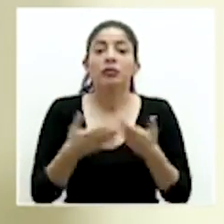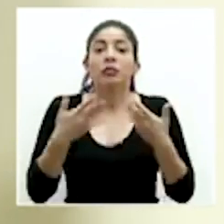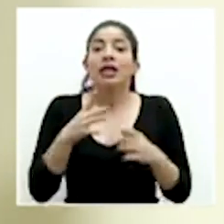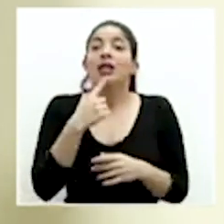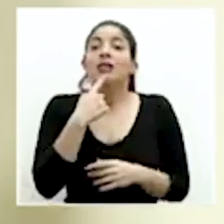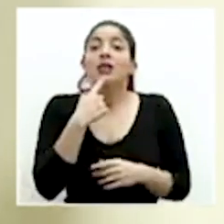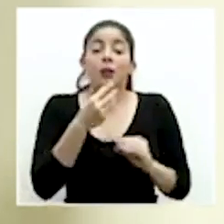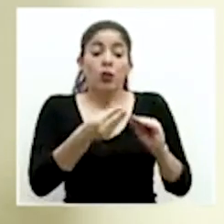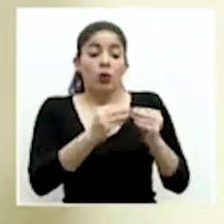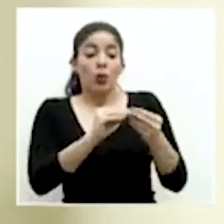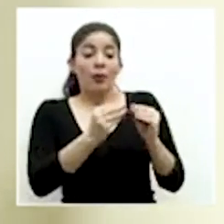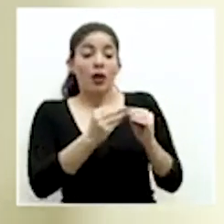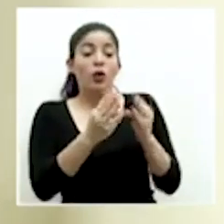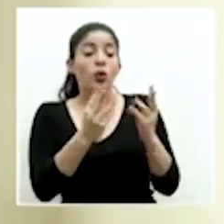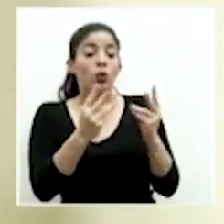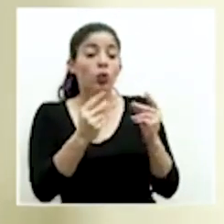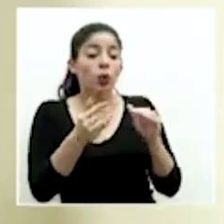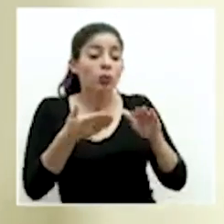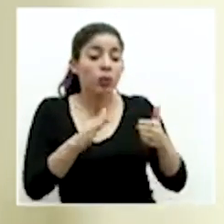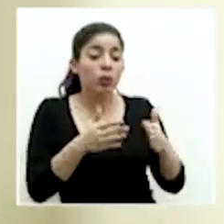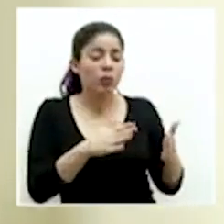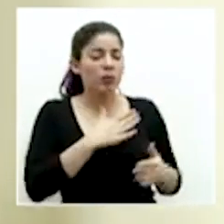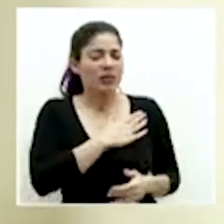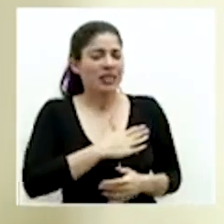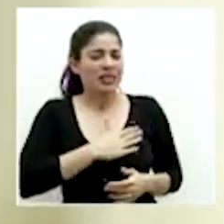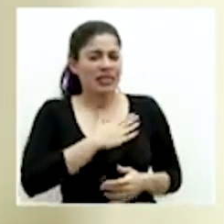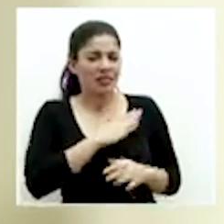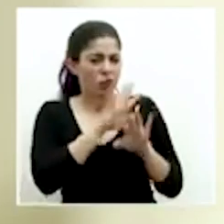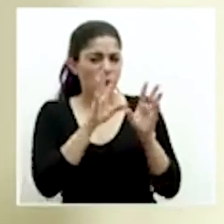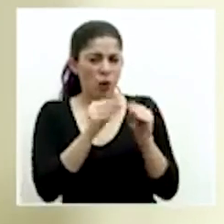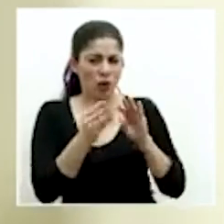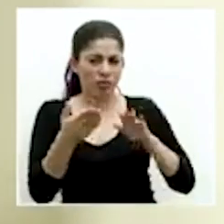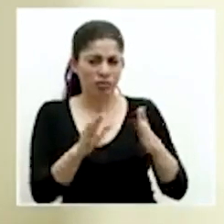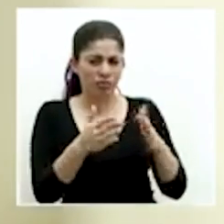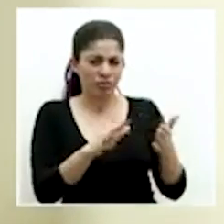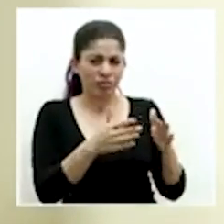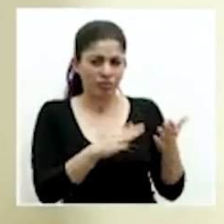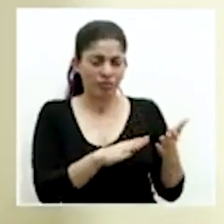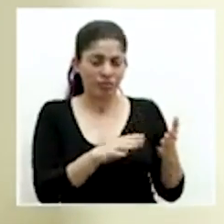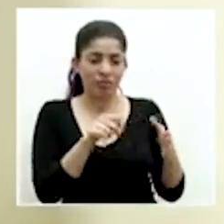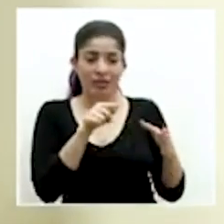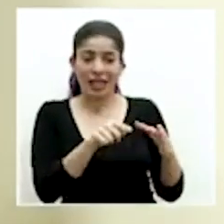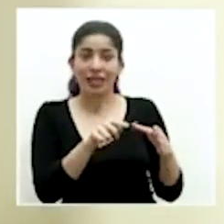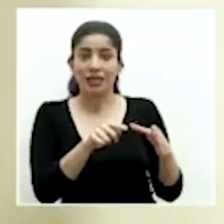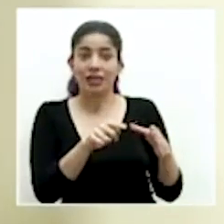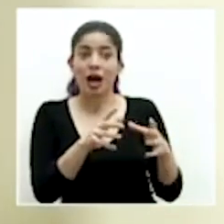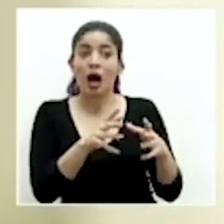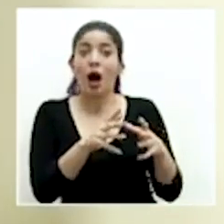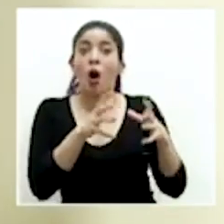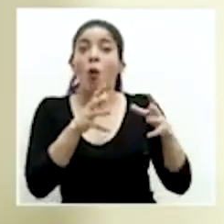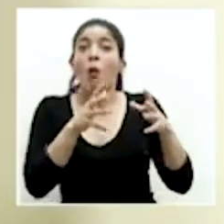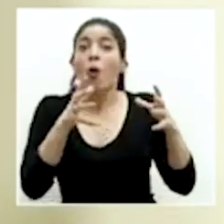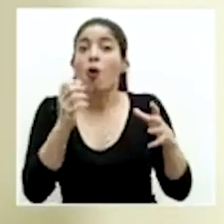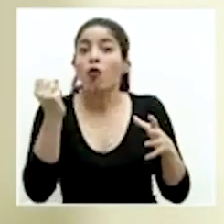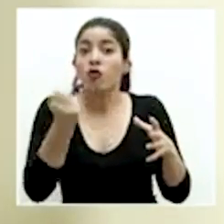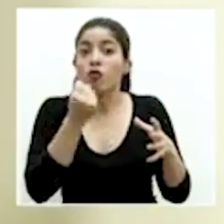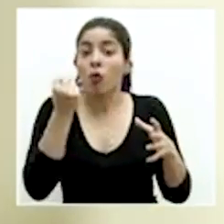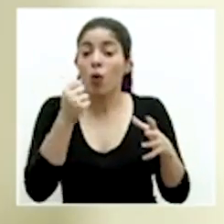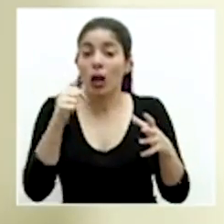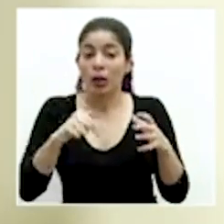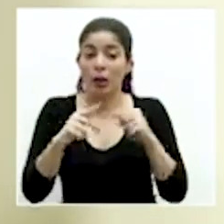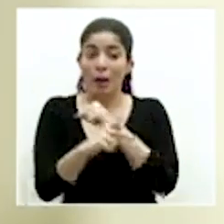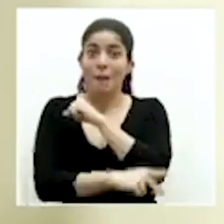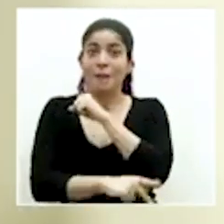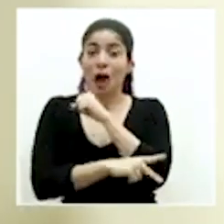la cifra de los fallecimientos, muy lamentables todos, no se ha incrementado en nuestro país de forma